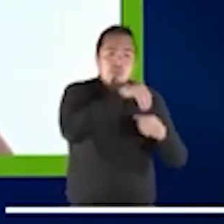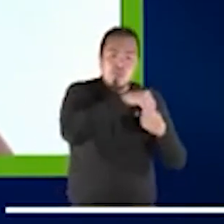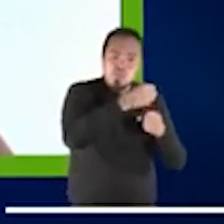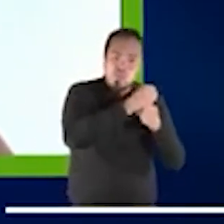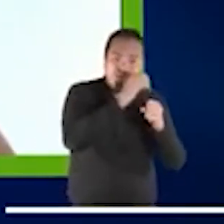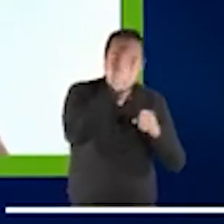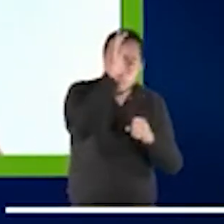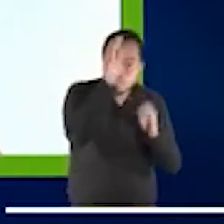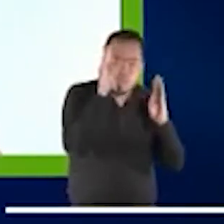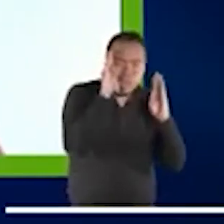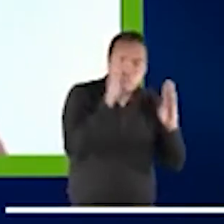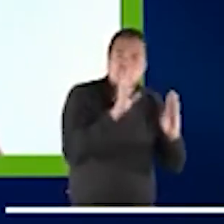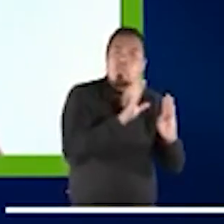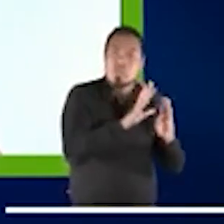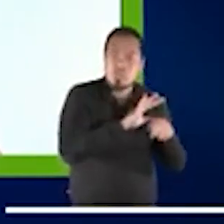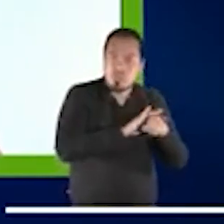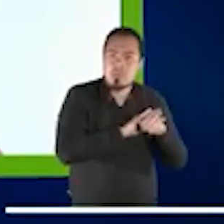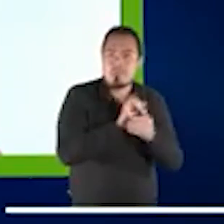tenían los